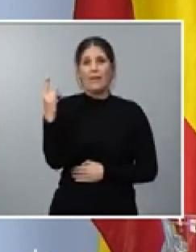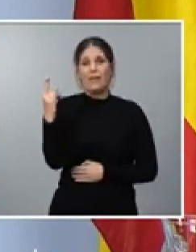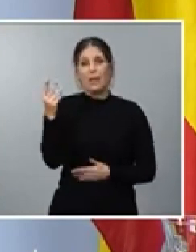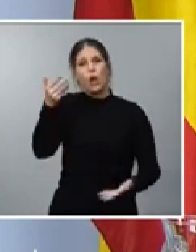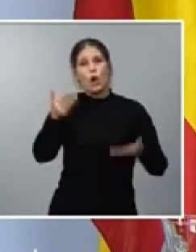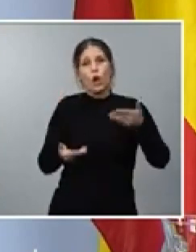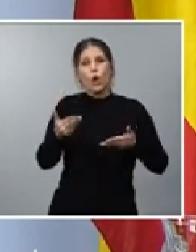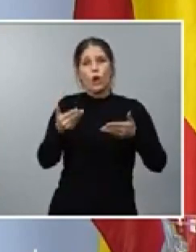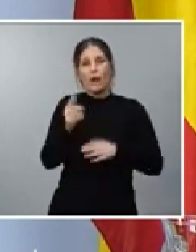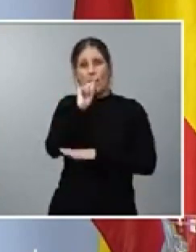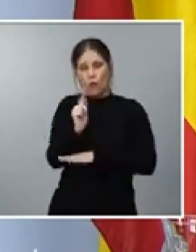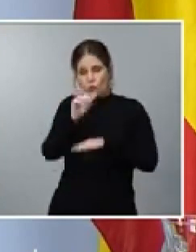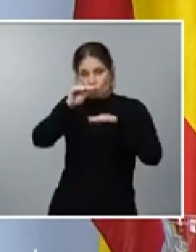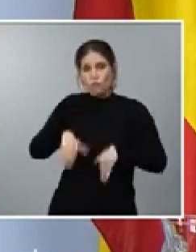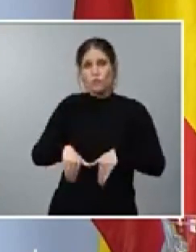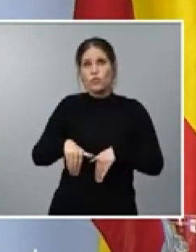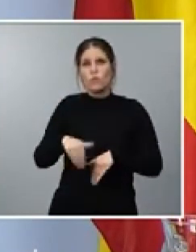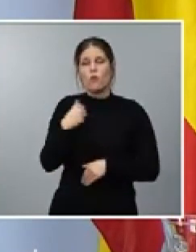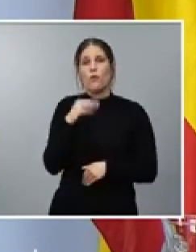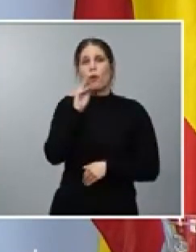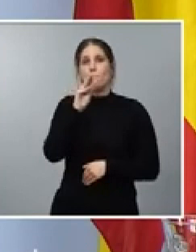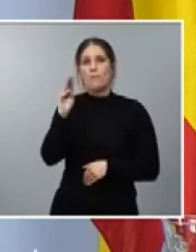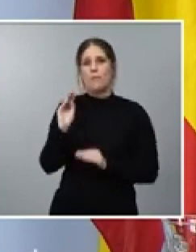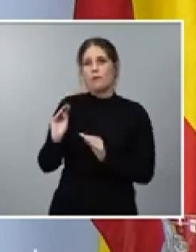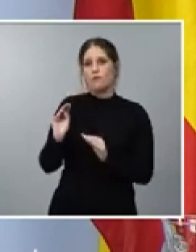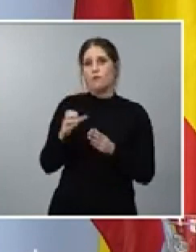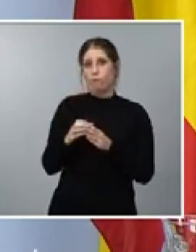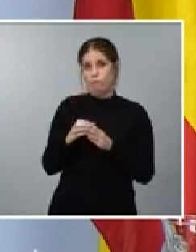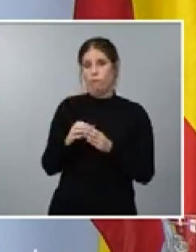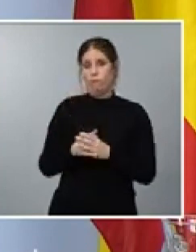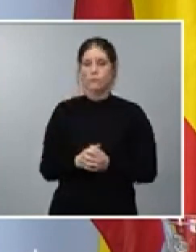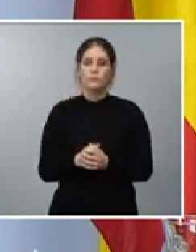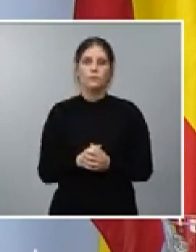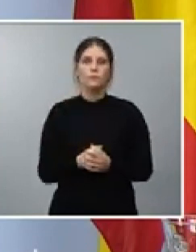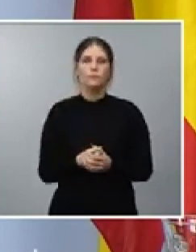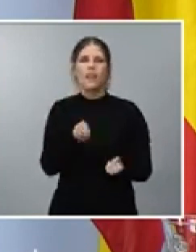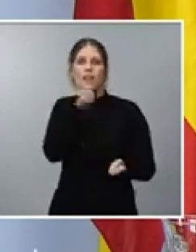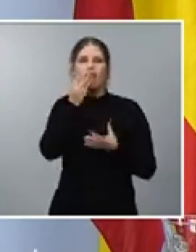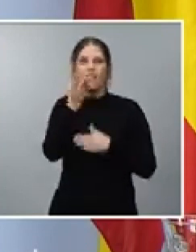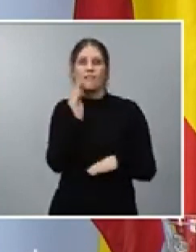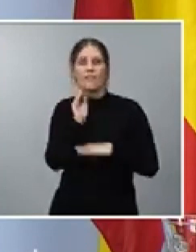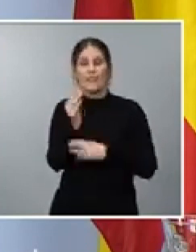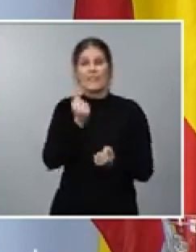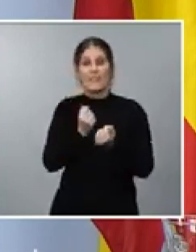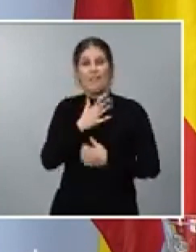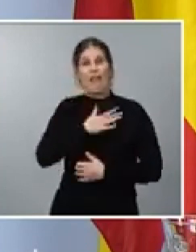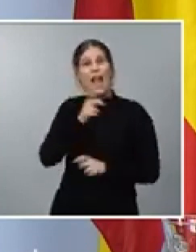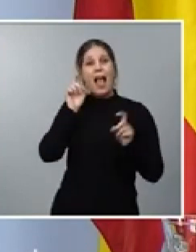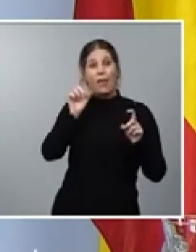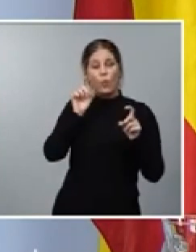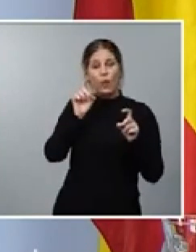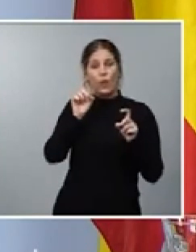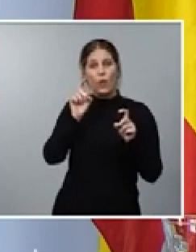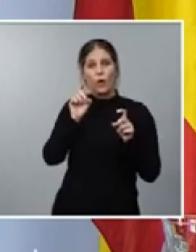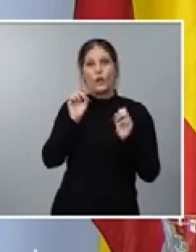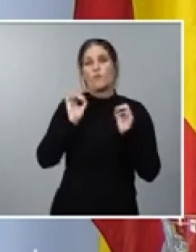al último presupuesto del Partido Popular. Por poner el dato de la inversión en educación, que es lo mismo que